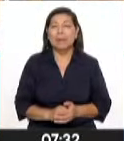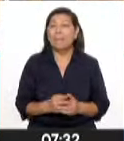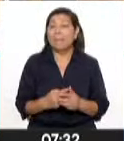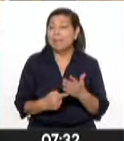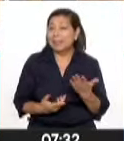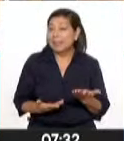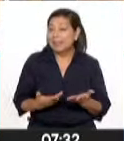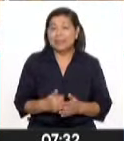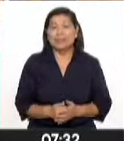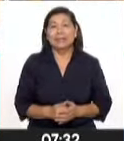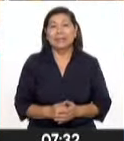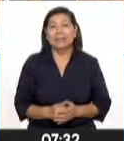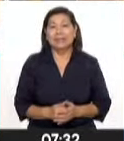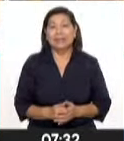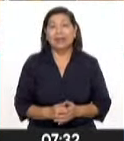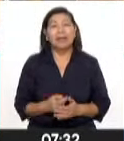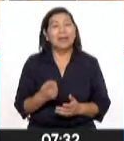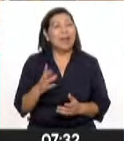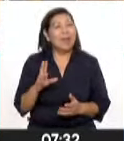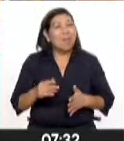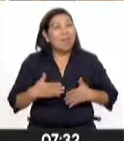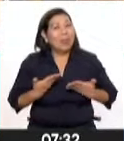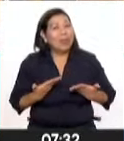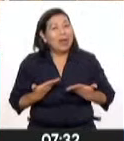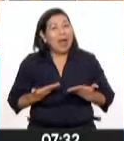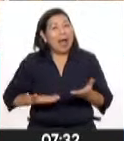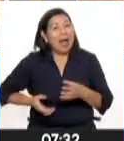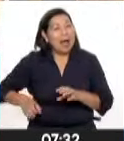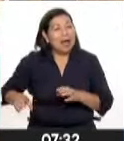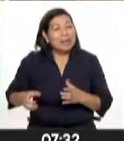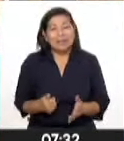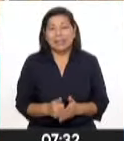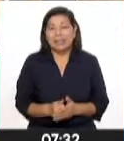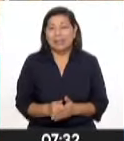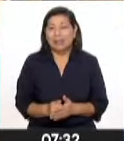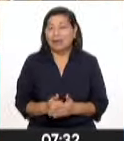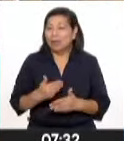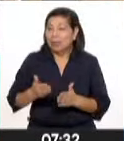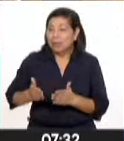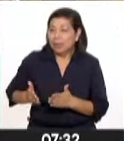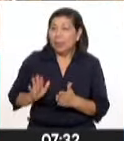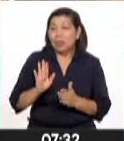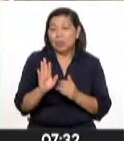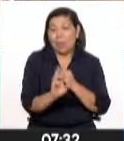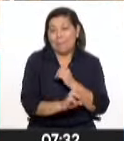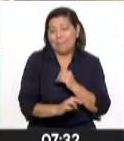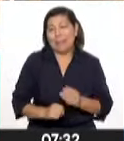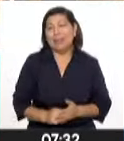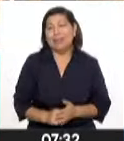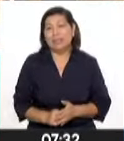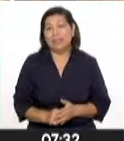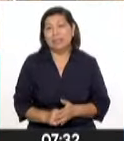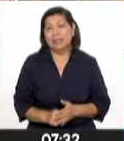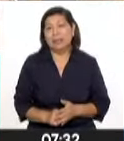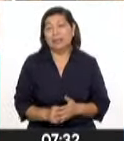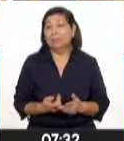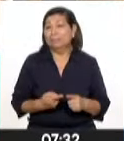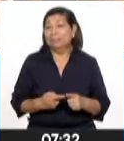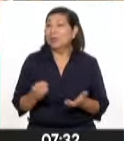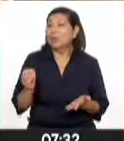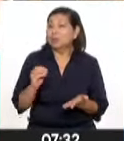impedía la realización y la conducción del país. El correísmo